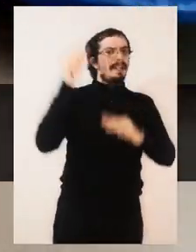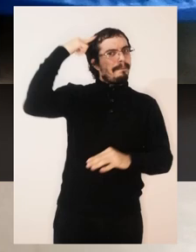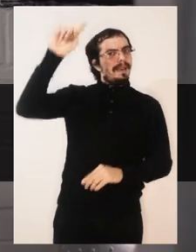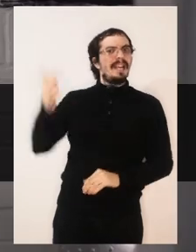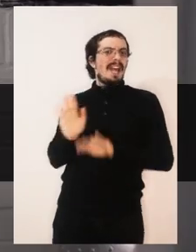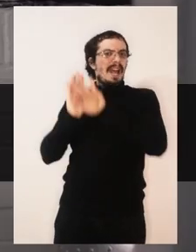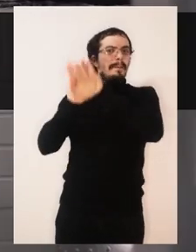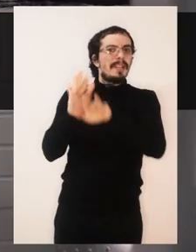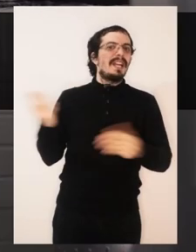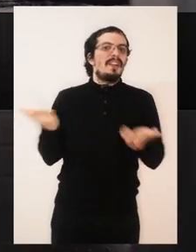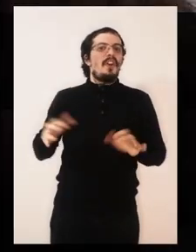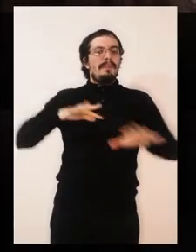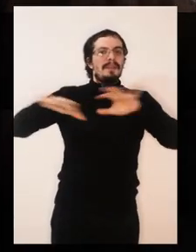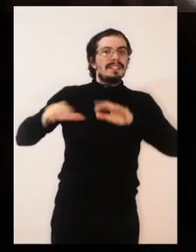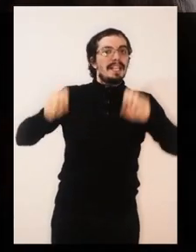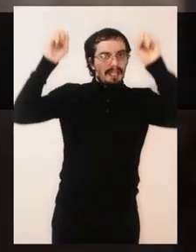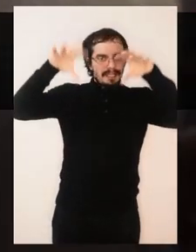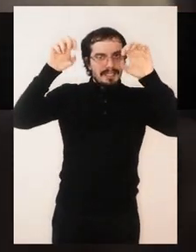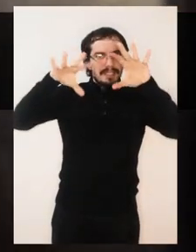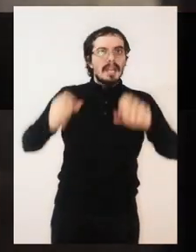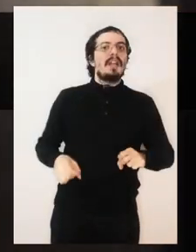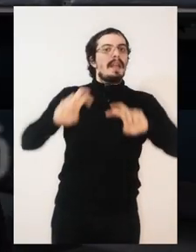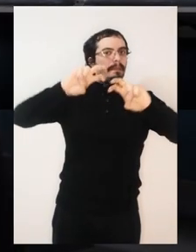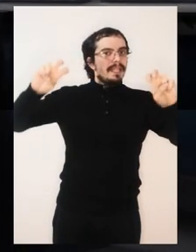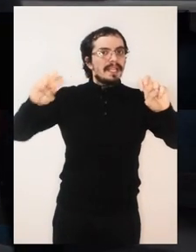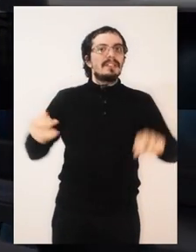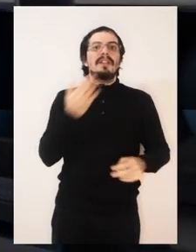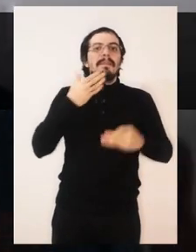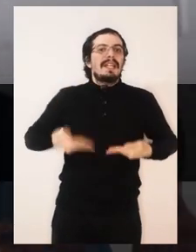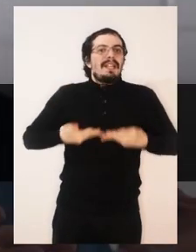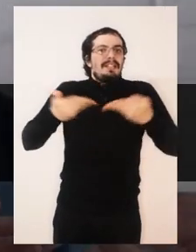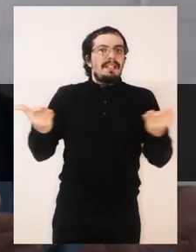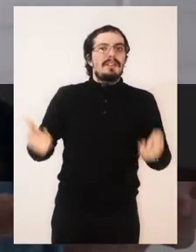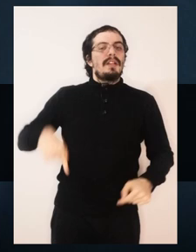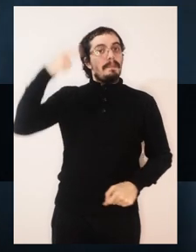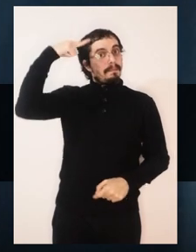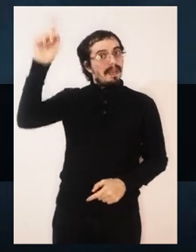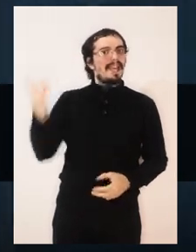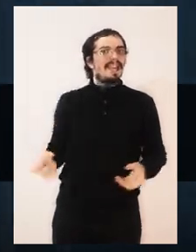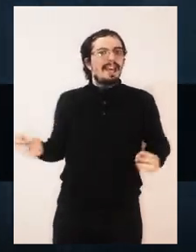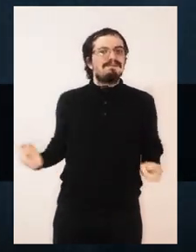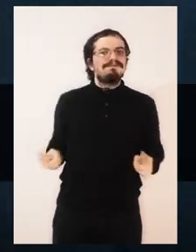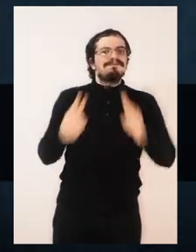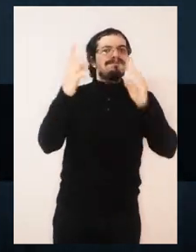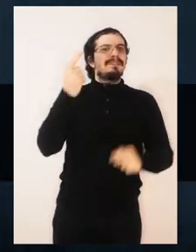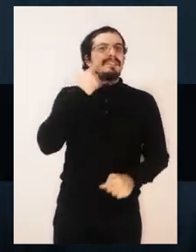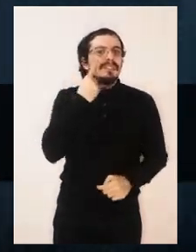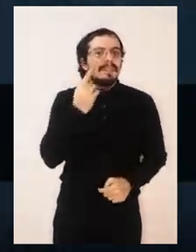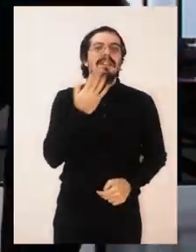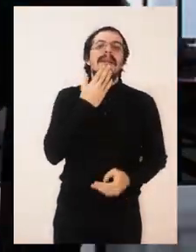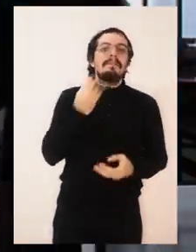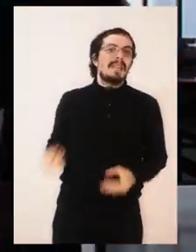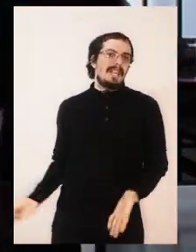a través de actividades de docencia, investigación y extensión a la generación de conocimientos y a la